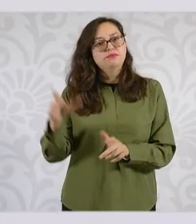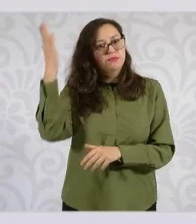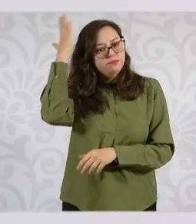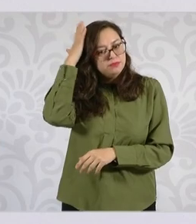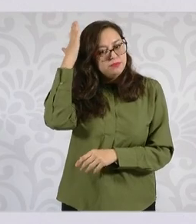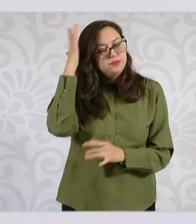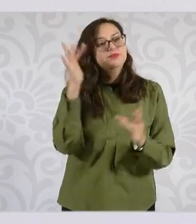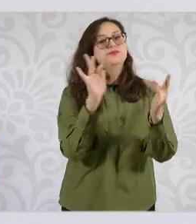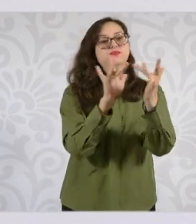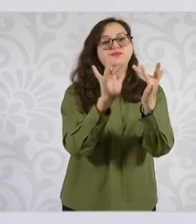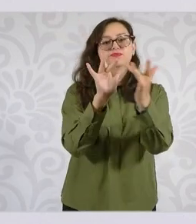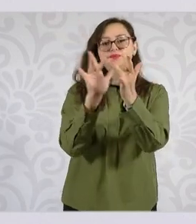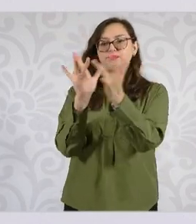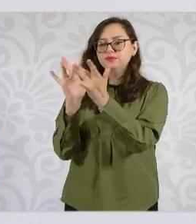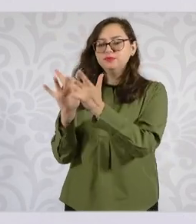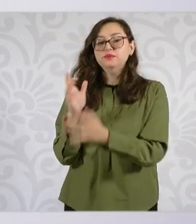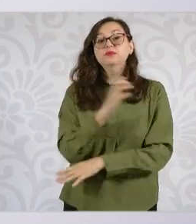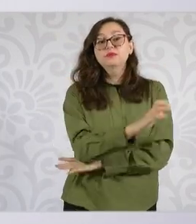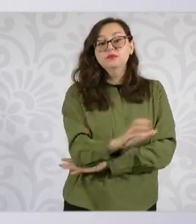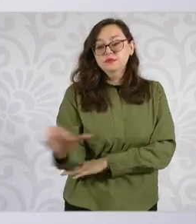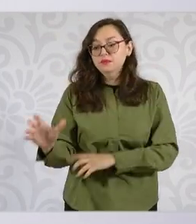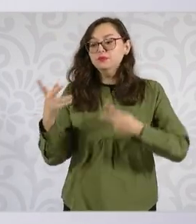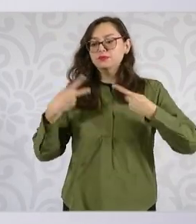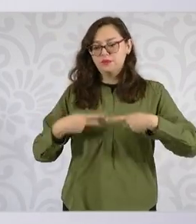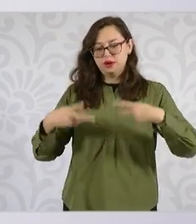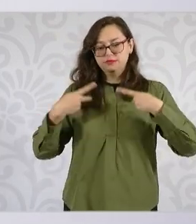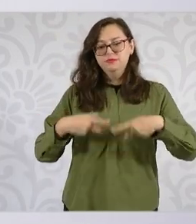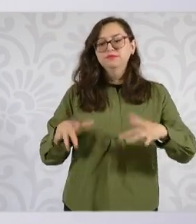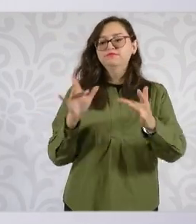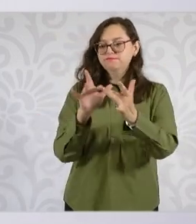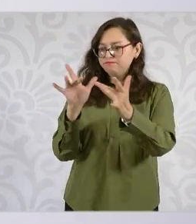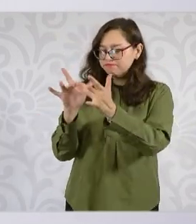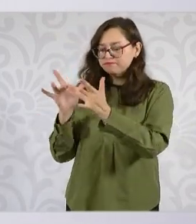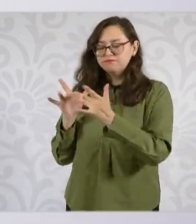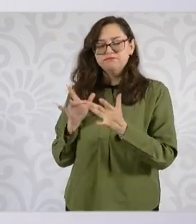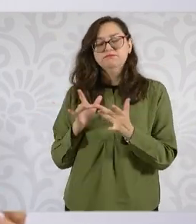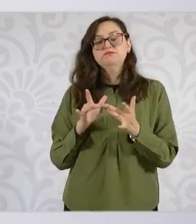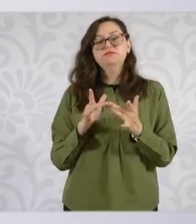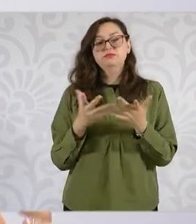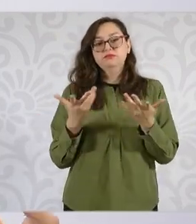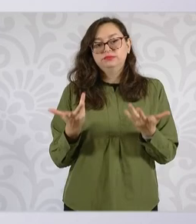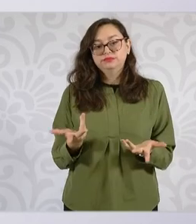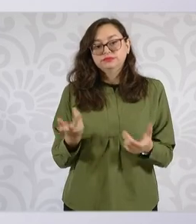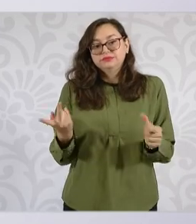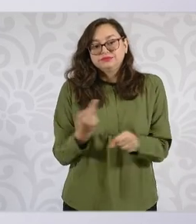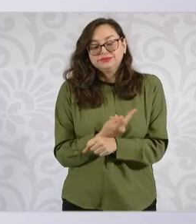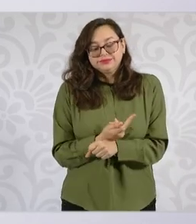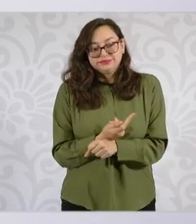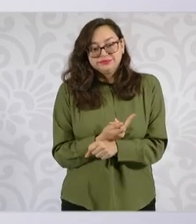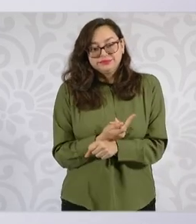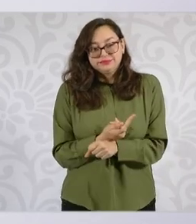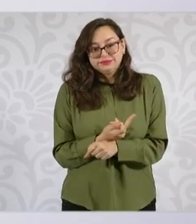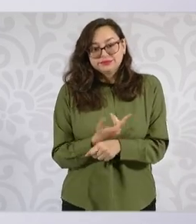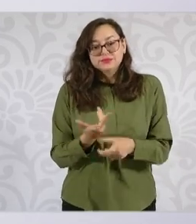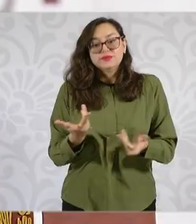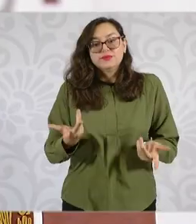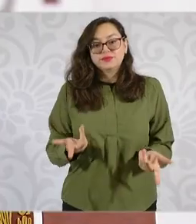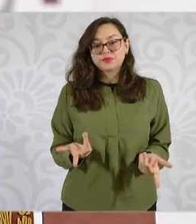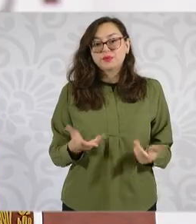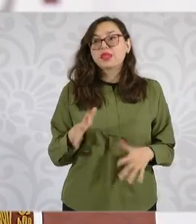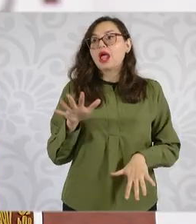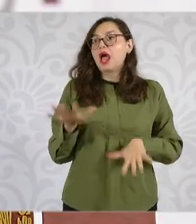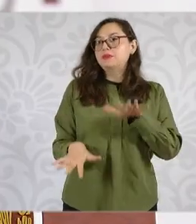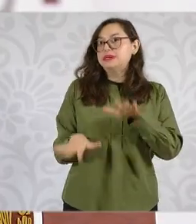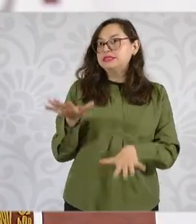como con los agricultores, muchos de ellos ejidatarios, porque a veces se concentra